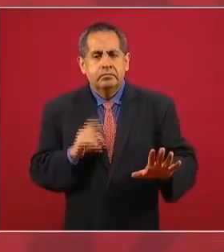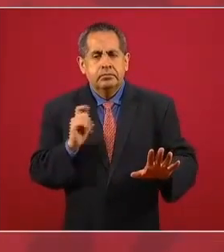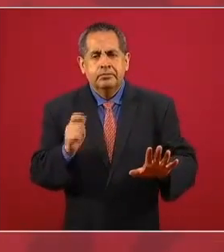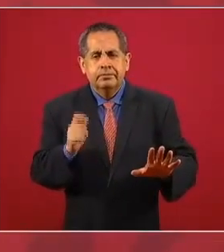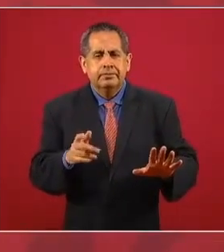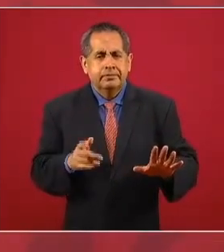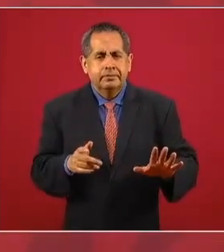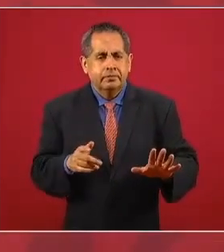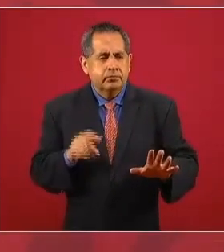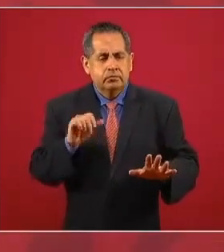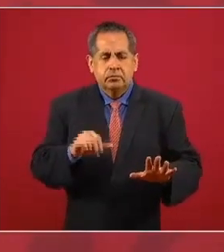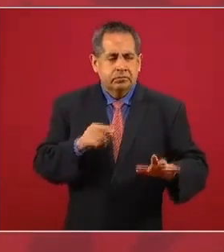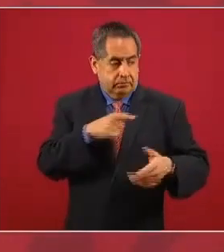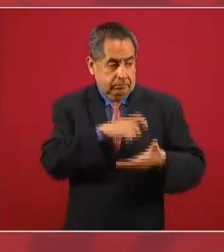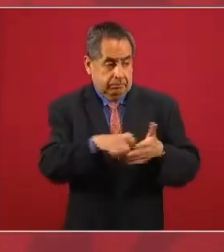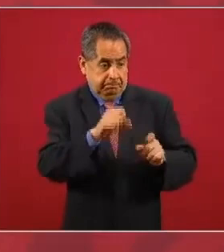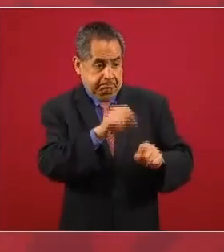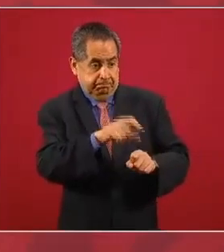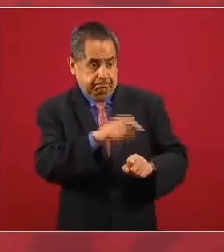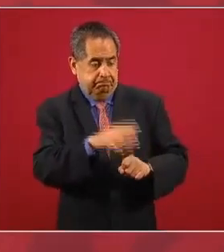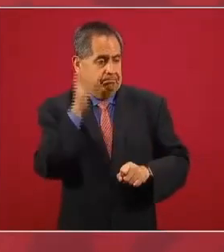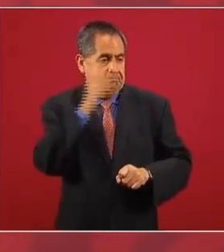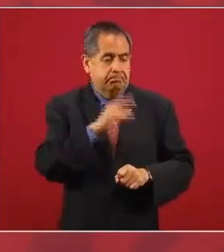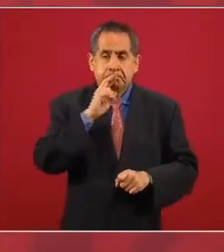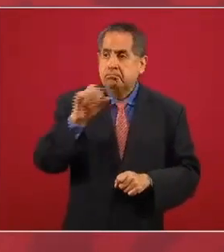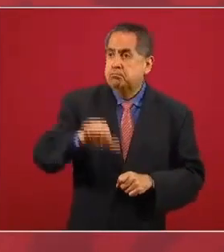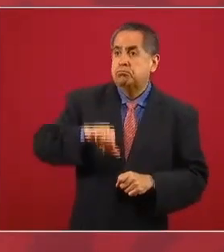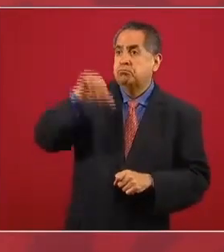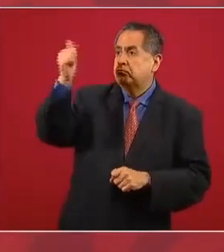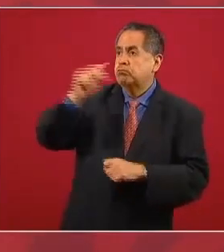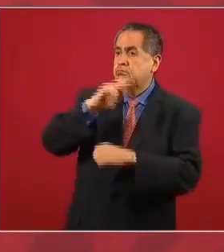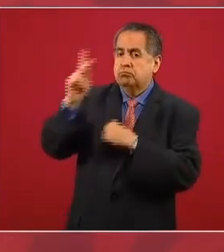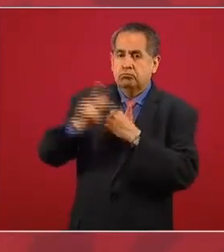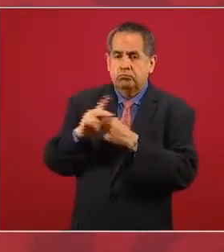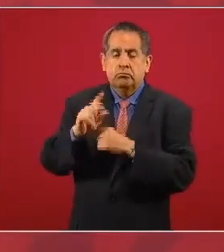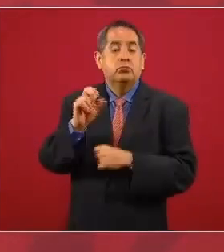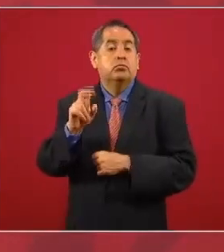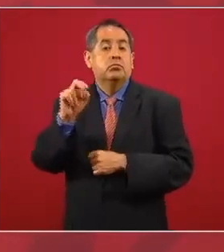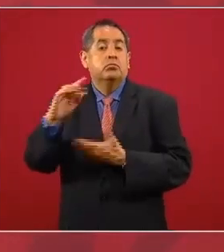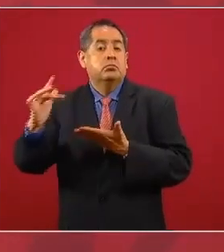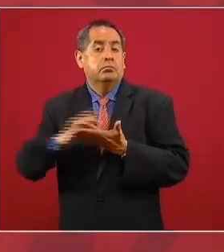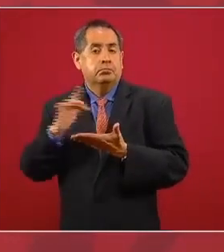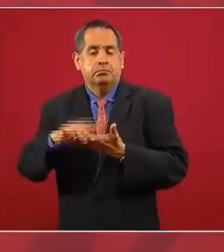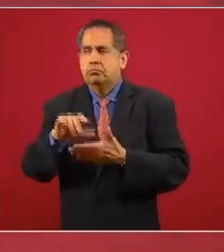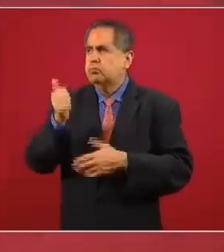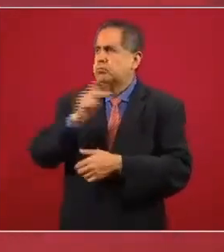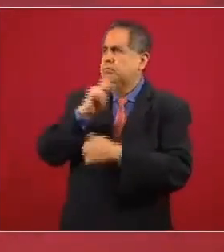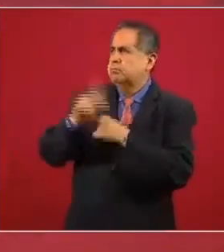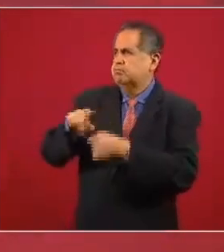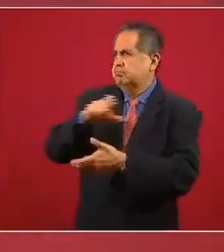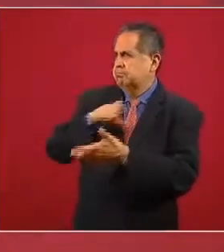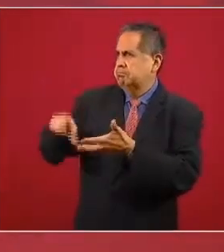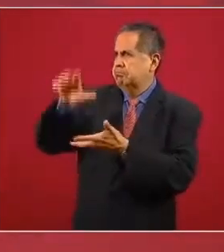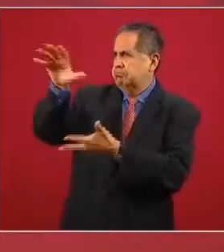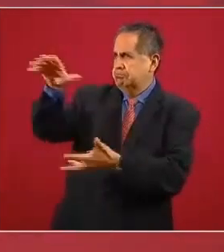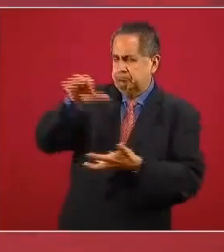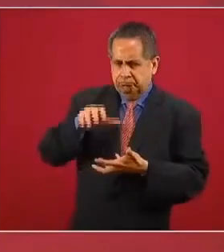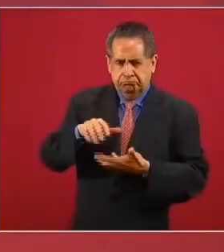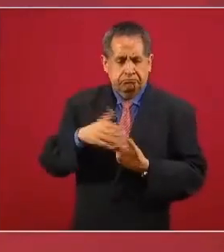en el extranjero con el apoyo de la ONU, con transparencia,